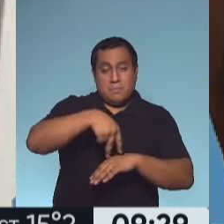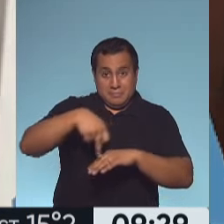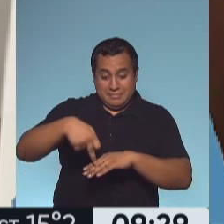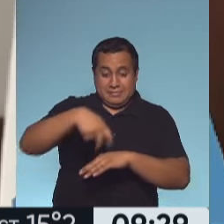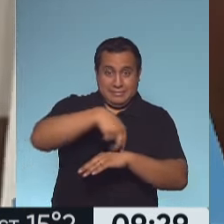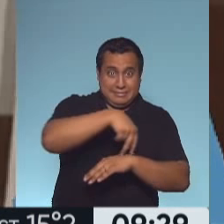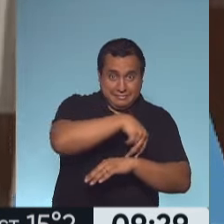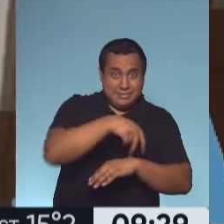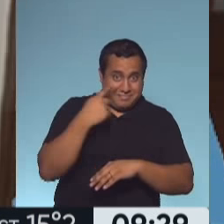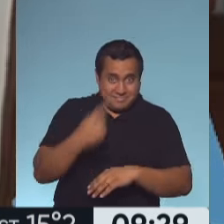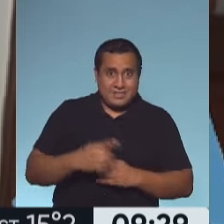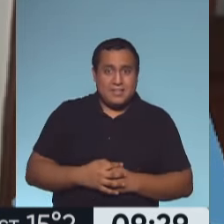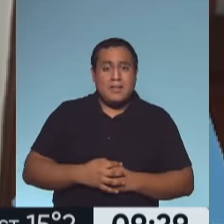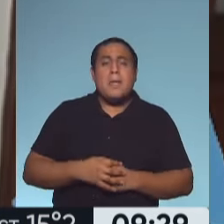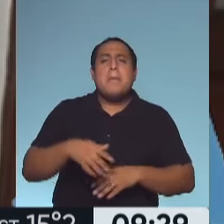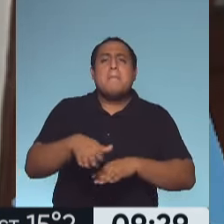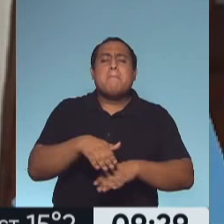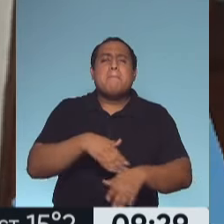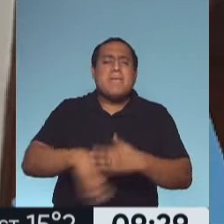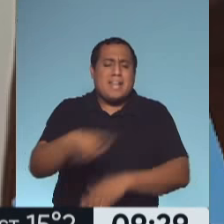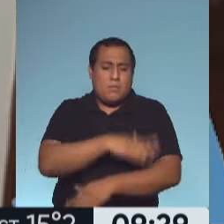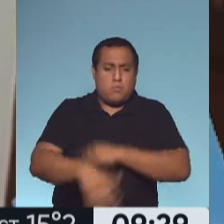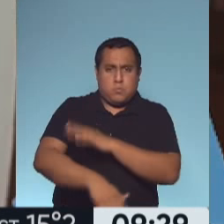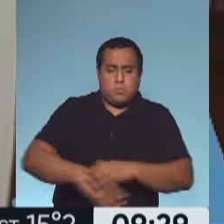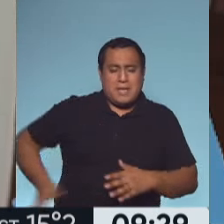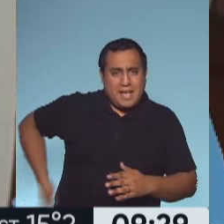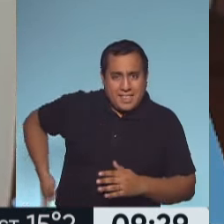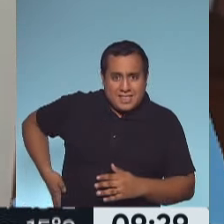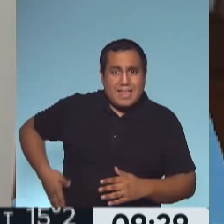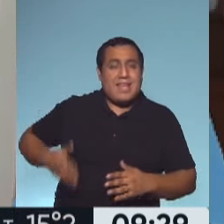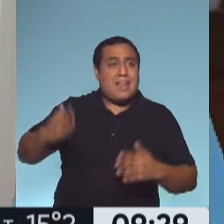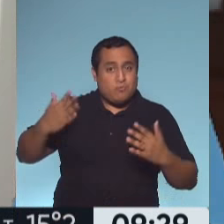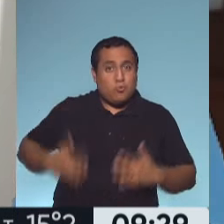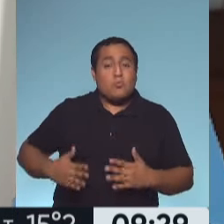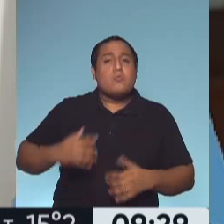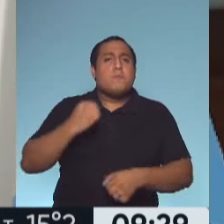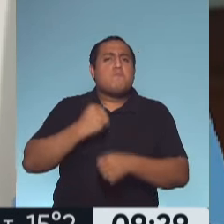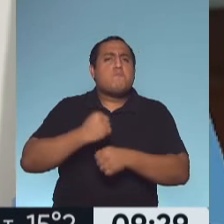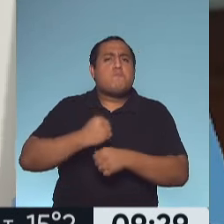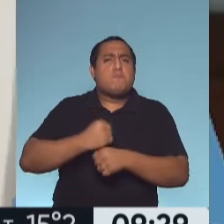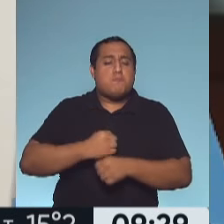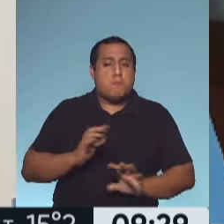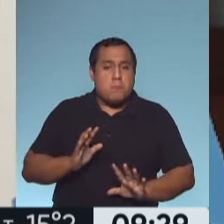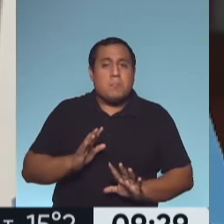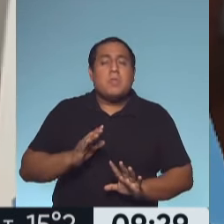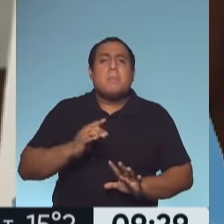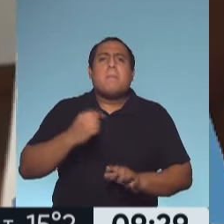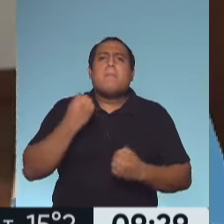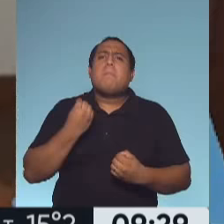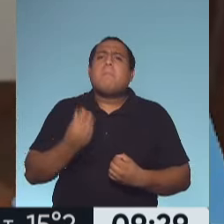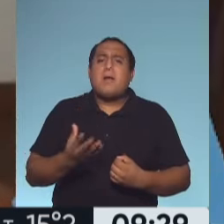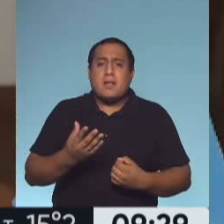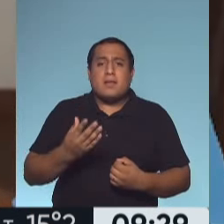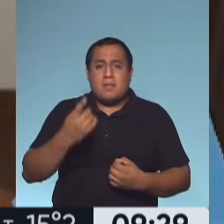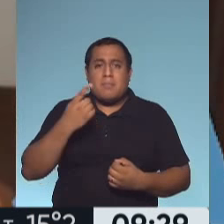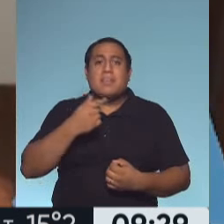que son rotaciones, trabajan las piernas y caderas, trabaja el torso y es todo un trabajo destinado a fortalecer la fuerza